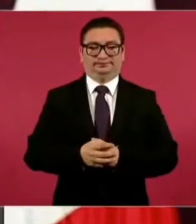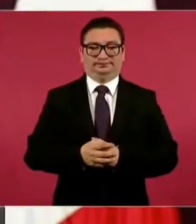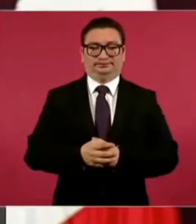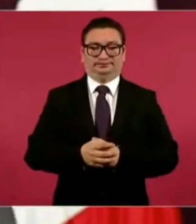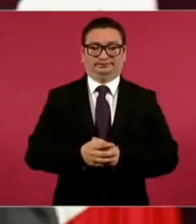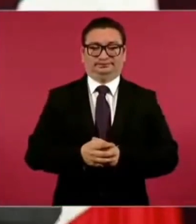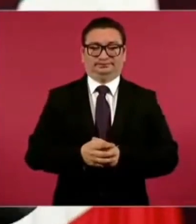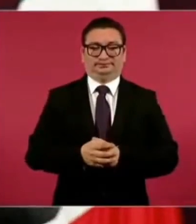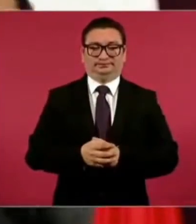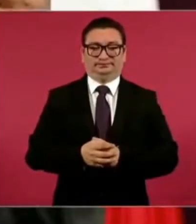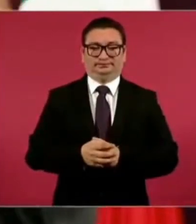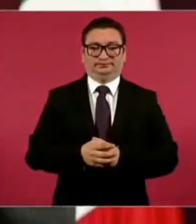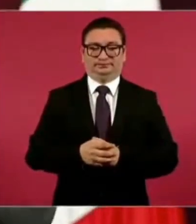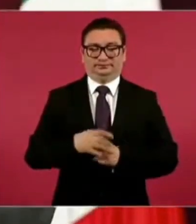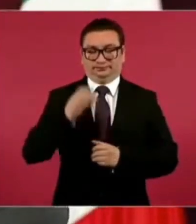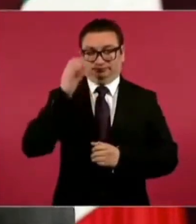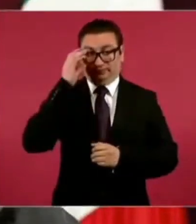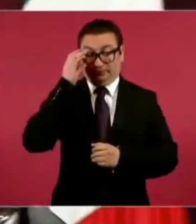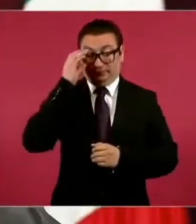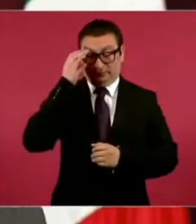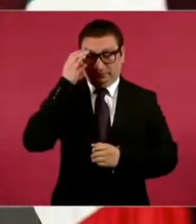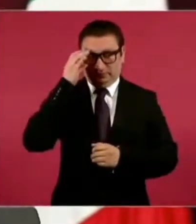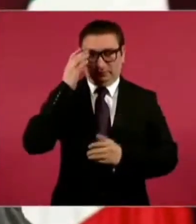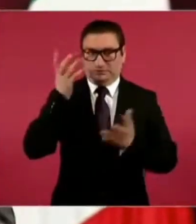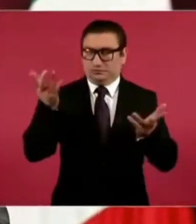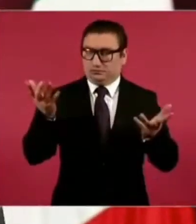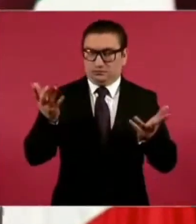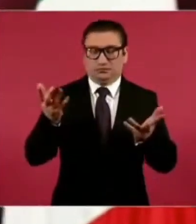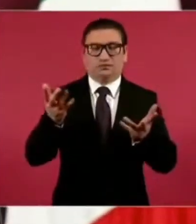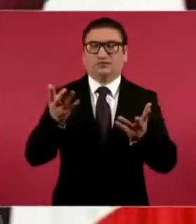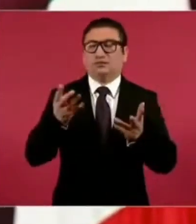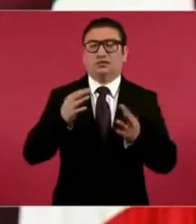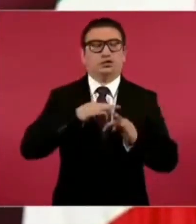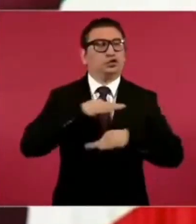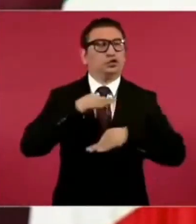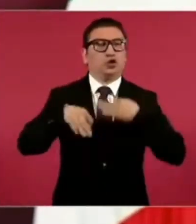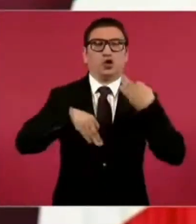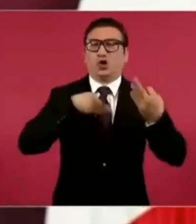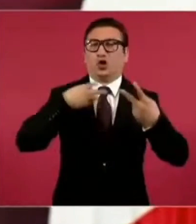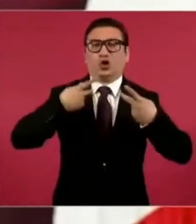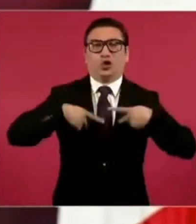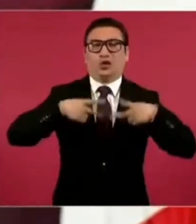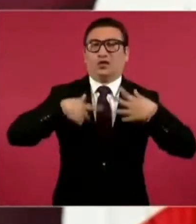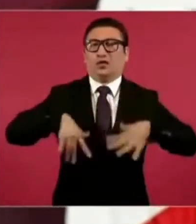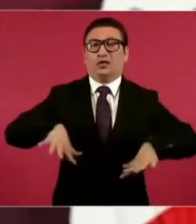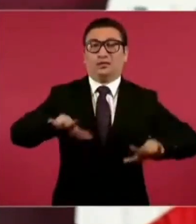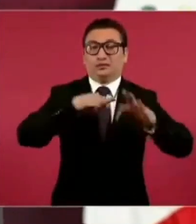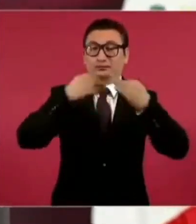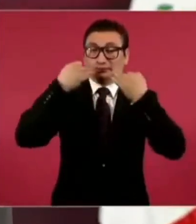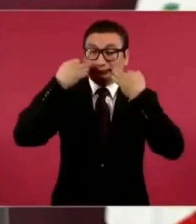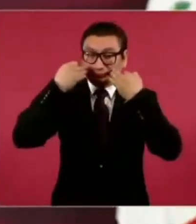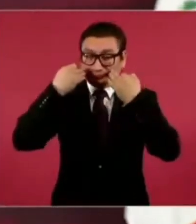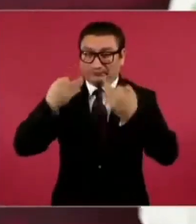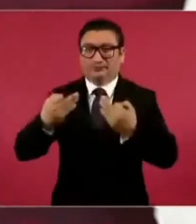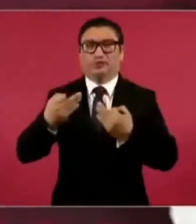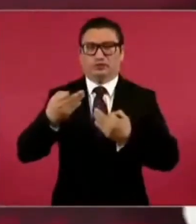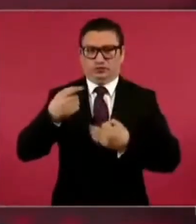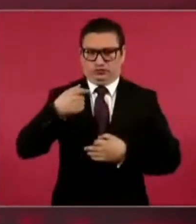Todo es público, notorio, no estoy inventando nada.